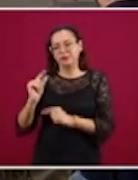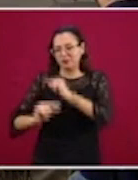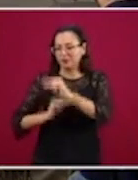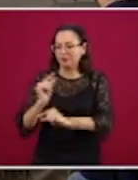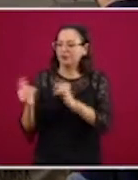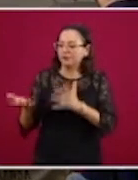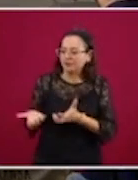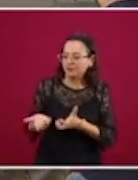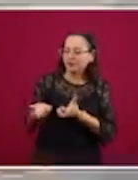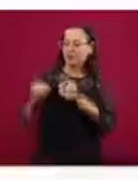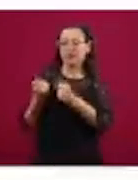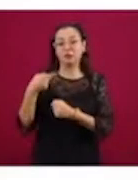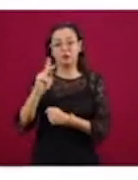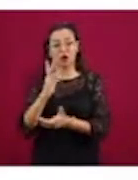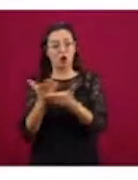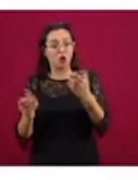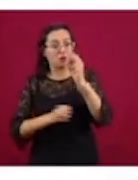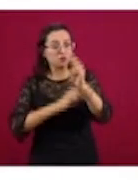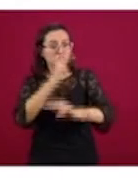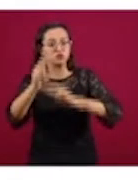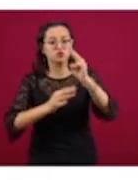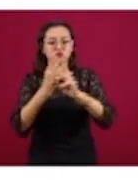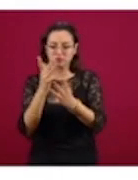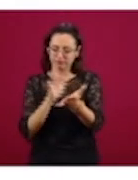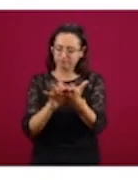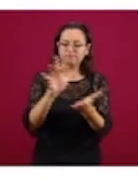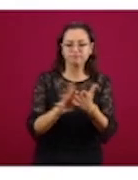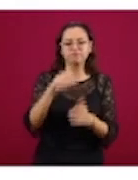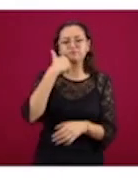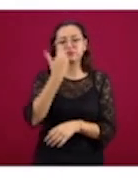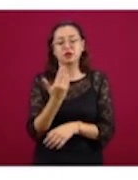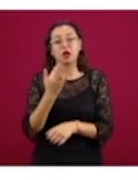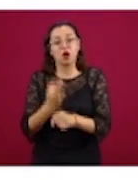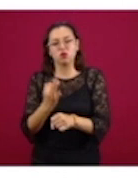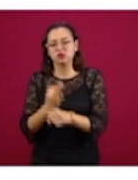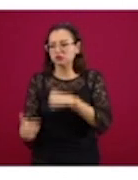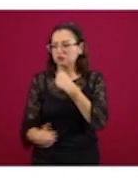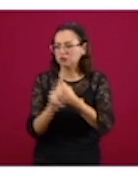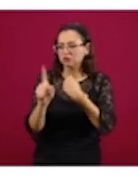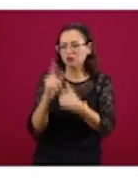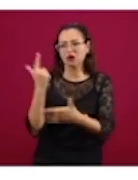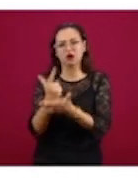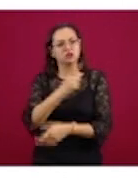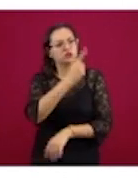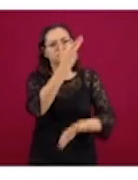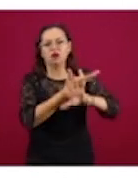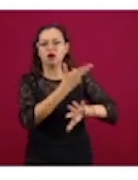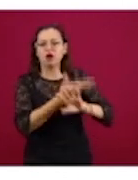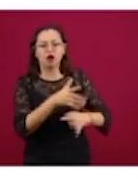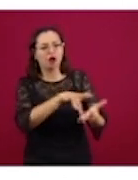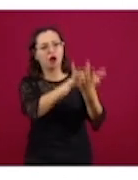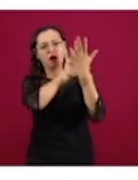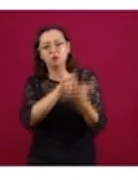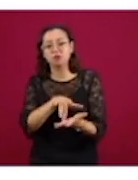sumarse a dicho esfuerzo y hemos encontrado un gran apoyo en estos momentos de Estados Unidos de América. Por esta razón, el